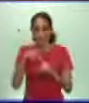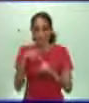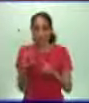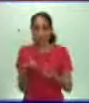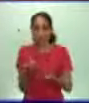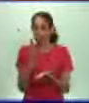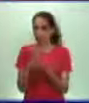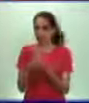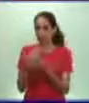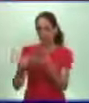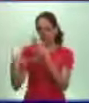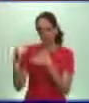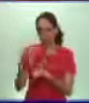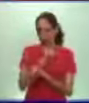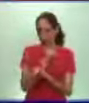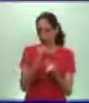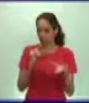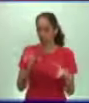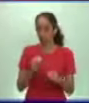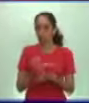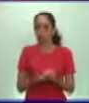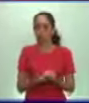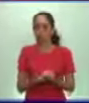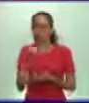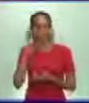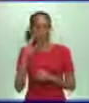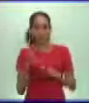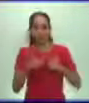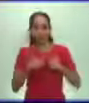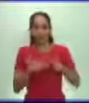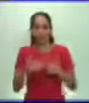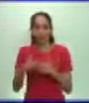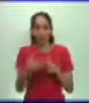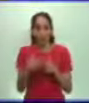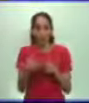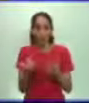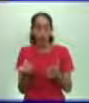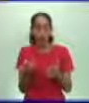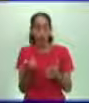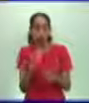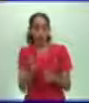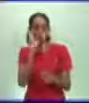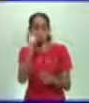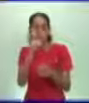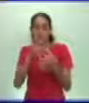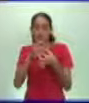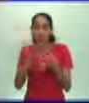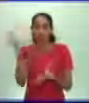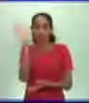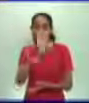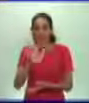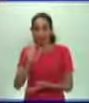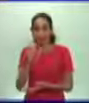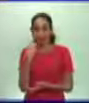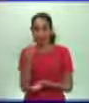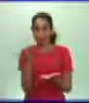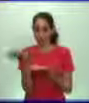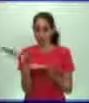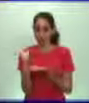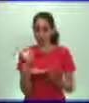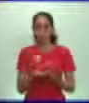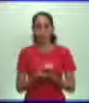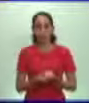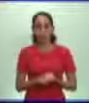encuentro anterior, esos descubrimientos geográficos. Y esos descubrimientos geográficos va a traer como resultado incluso también que comiencen a trastornarse